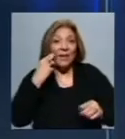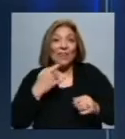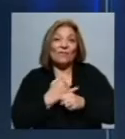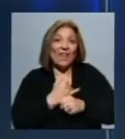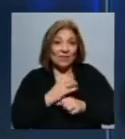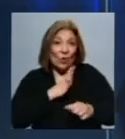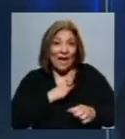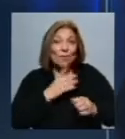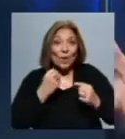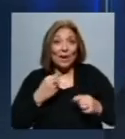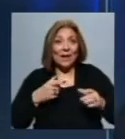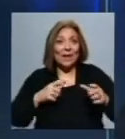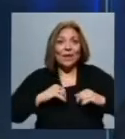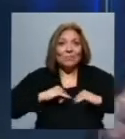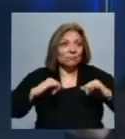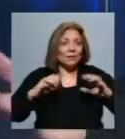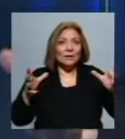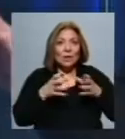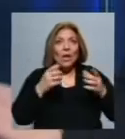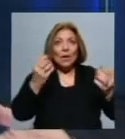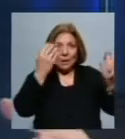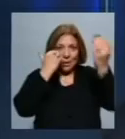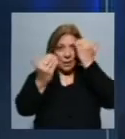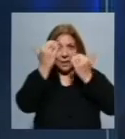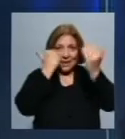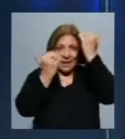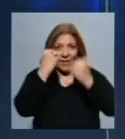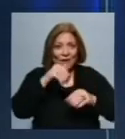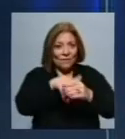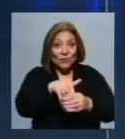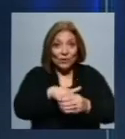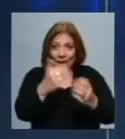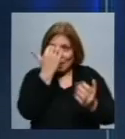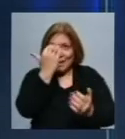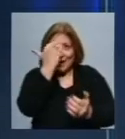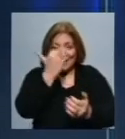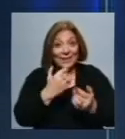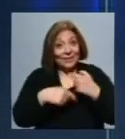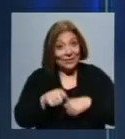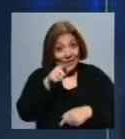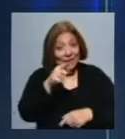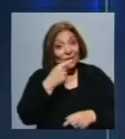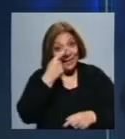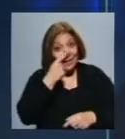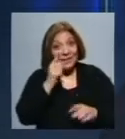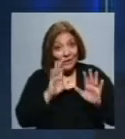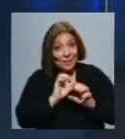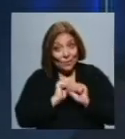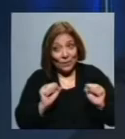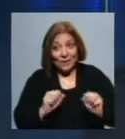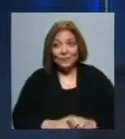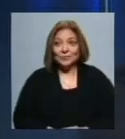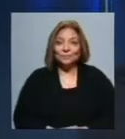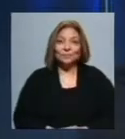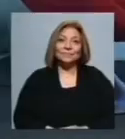donde los medios tienen un poder fáctico sobre la gente, sobre los que votan. Entonces, me parece que también por ahí hay un apunte interesante para seguir abordando.